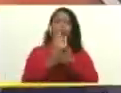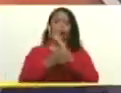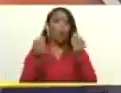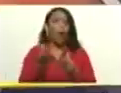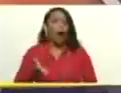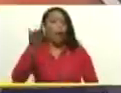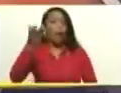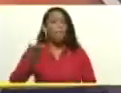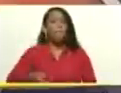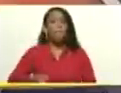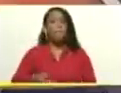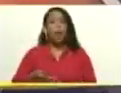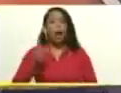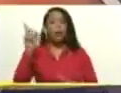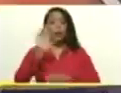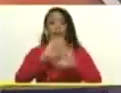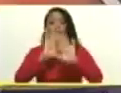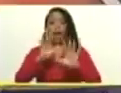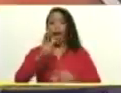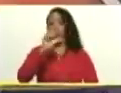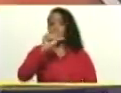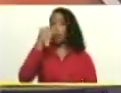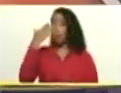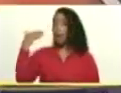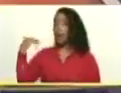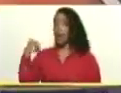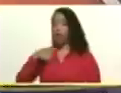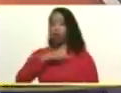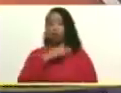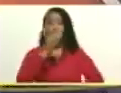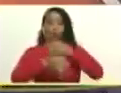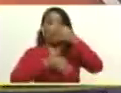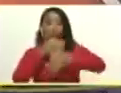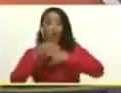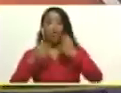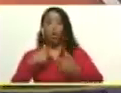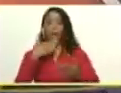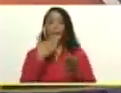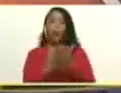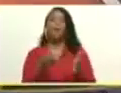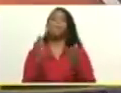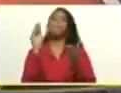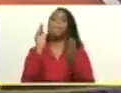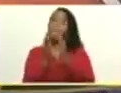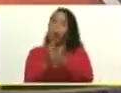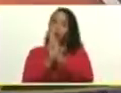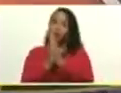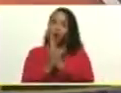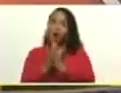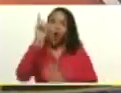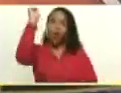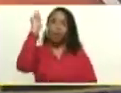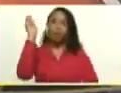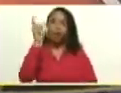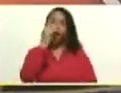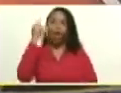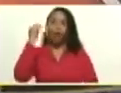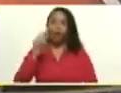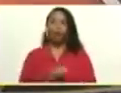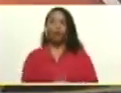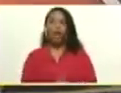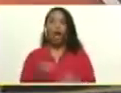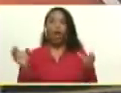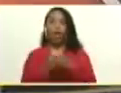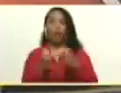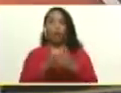importancia, ya él lo explicaba la semana pasada en un encuentro que tuvimos y yo le he pedido que por favor a los diputados y diputadas, a la Junta